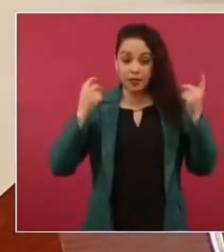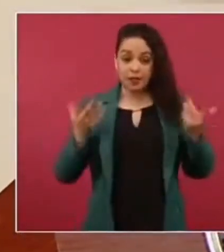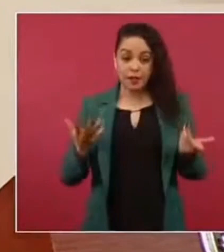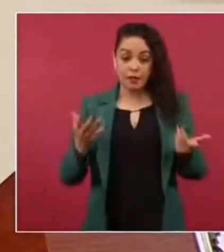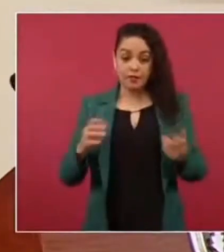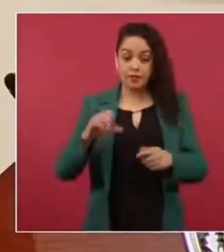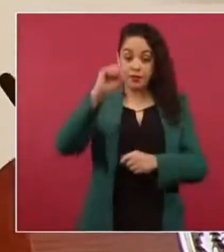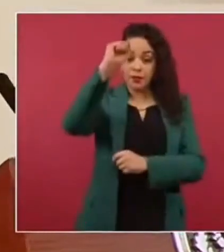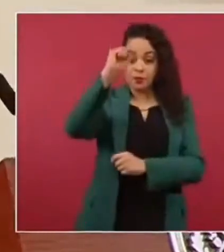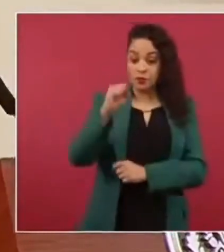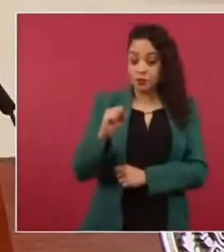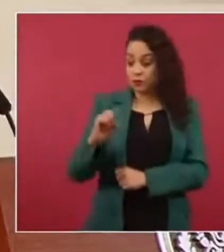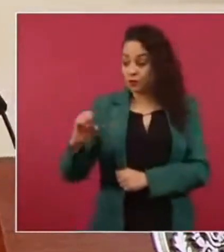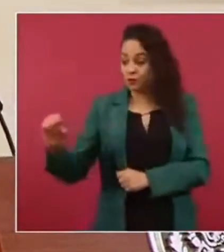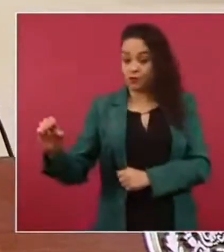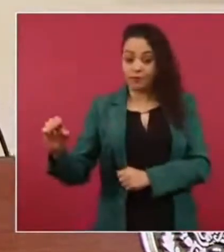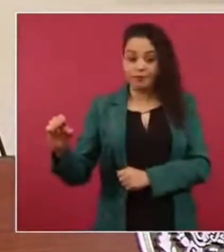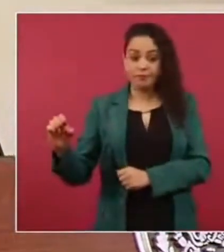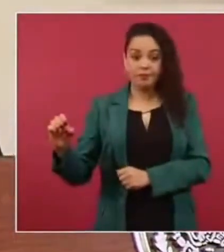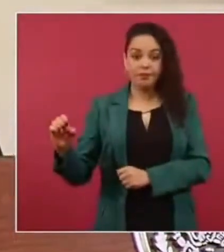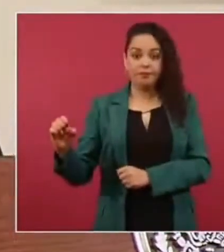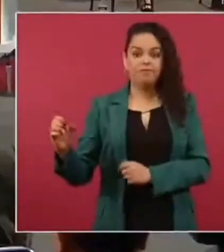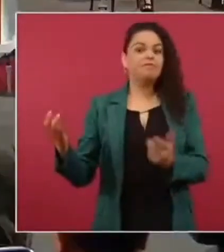es para eso.